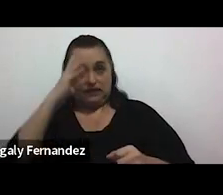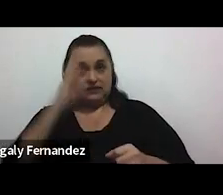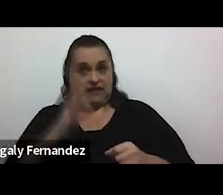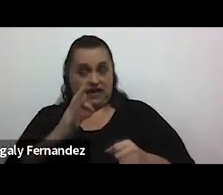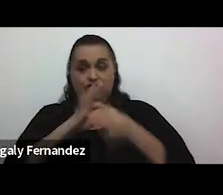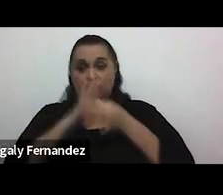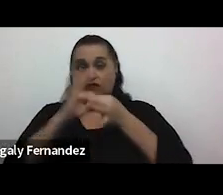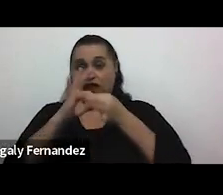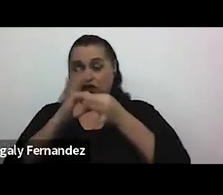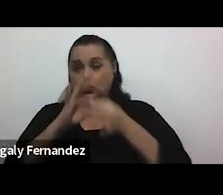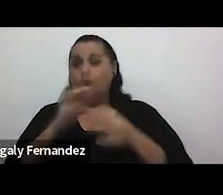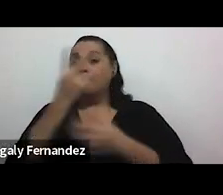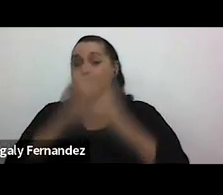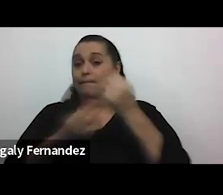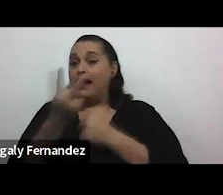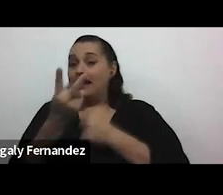relación de pareja saludable?